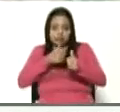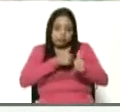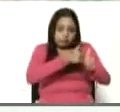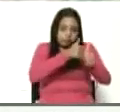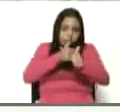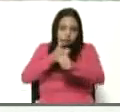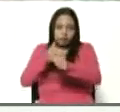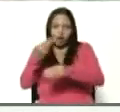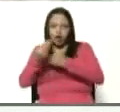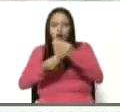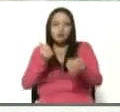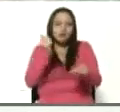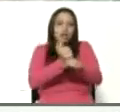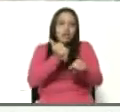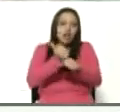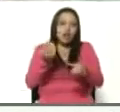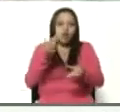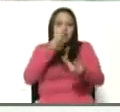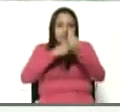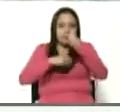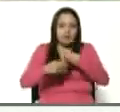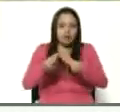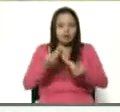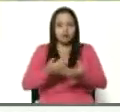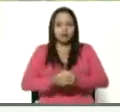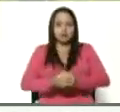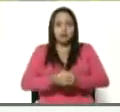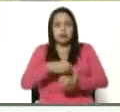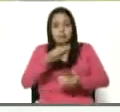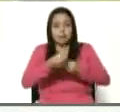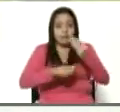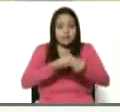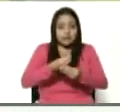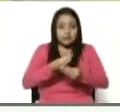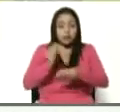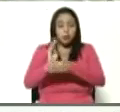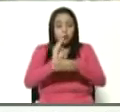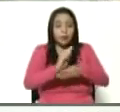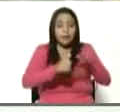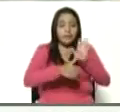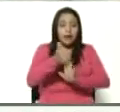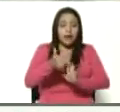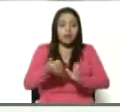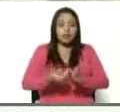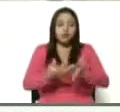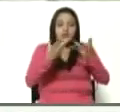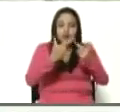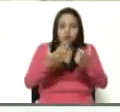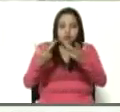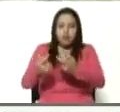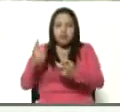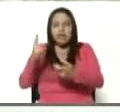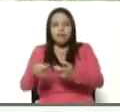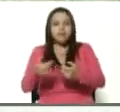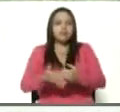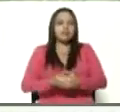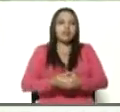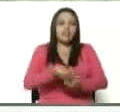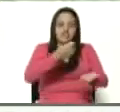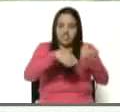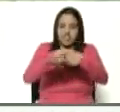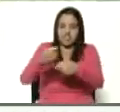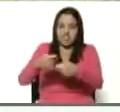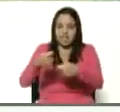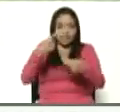producción primaria de alimentos, para que haya mayor rendimiento, mayor oferta de productos y